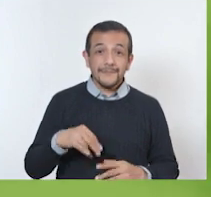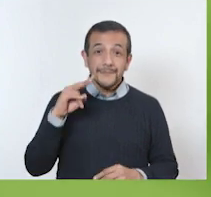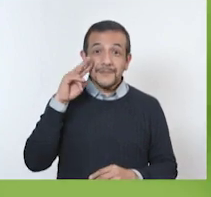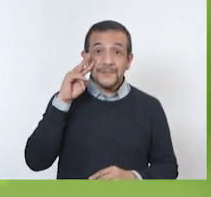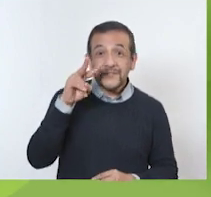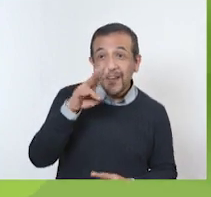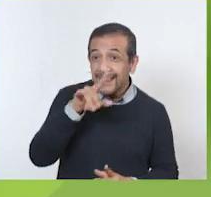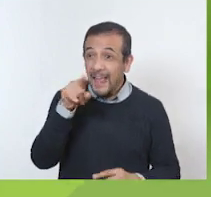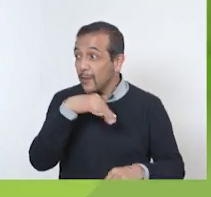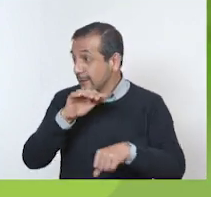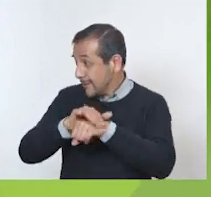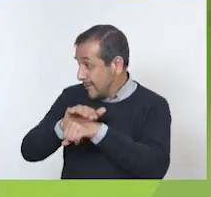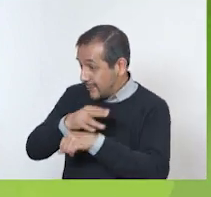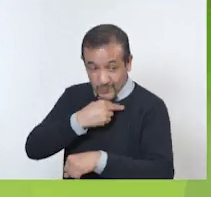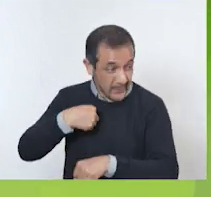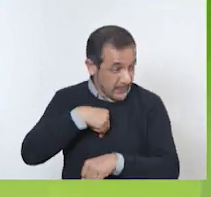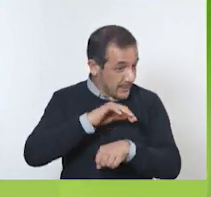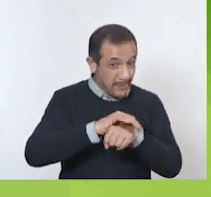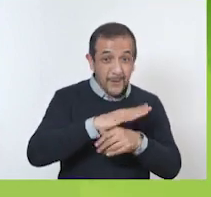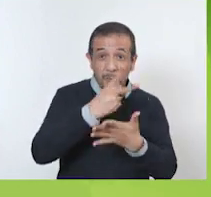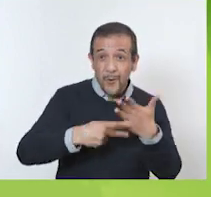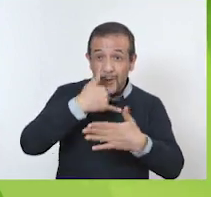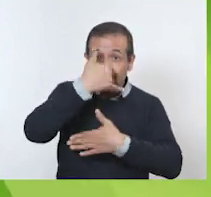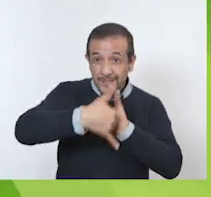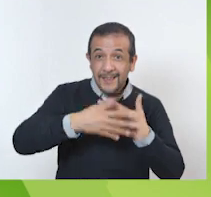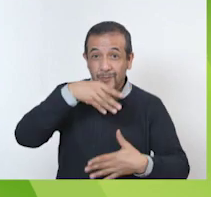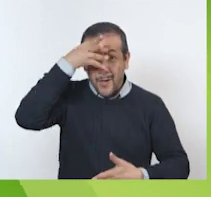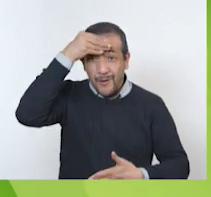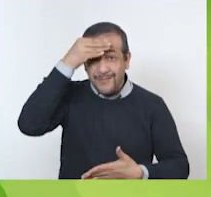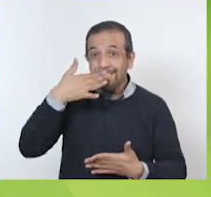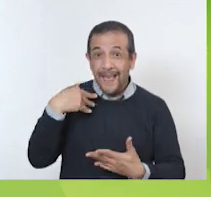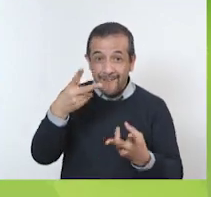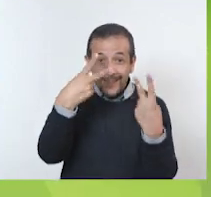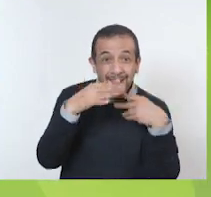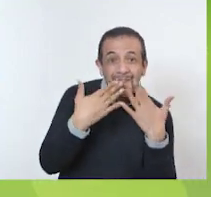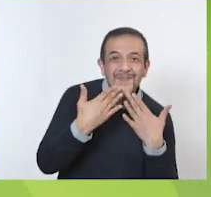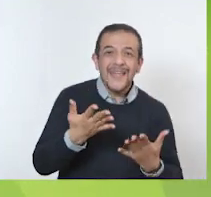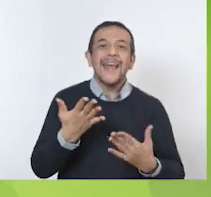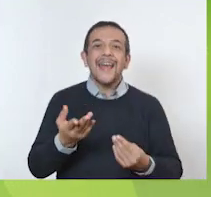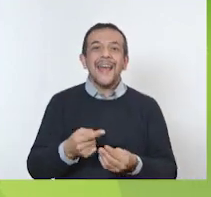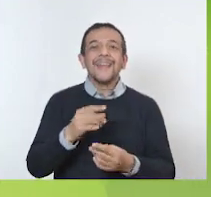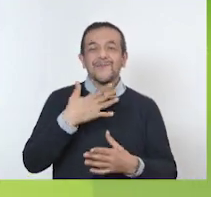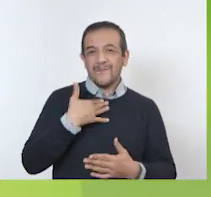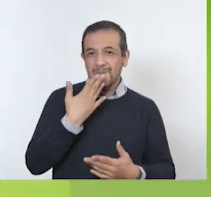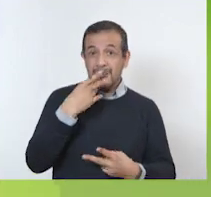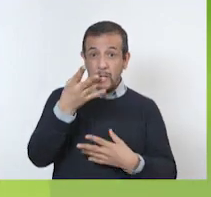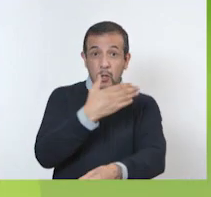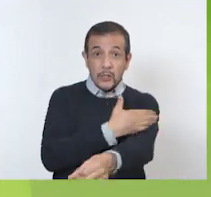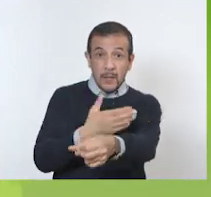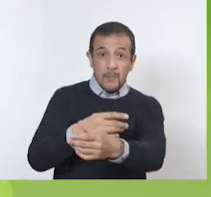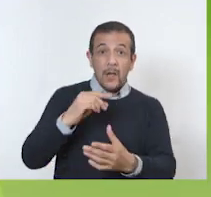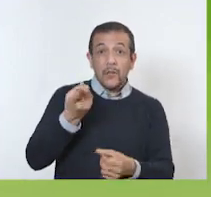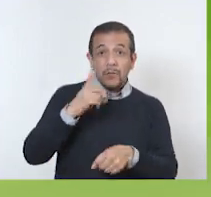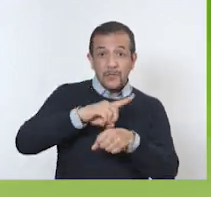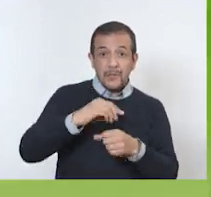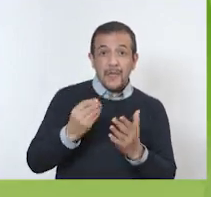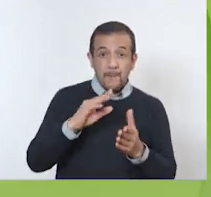Miren, ya llegaron nuestros amigos del proyecto de aprendizaje. Sí, es cierto. Qué bueno que nos acompañan un día más a este proyecto